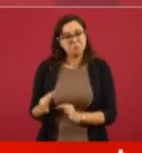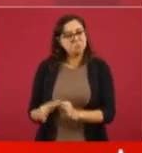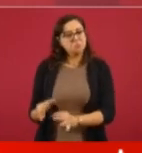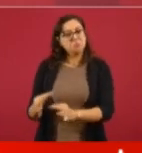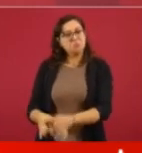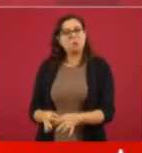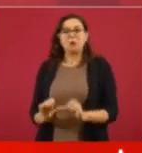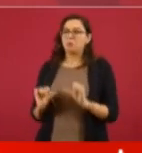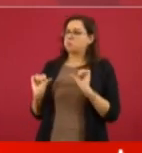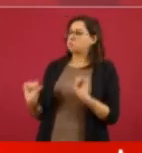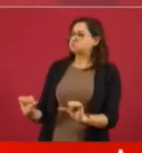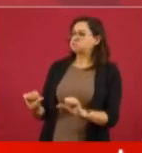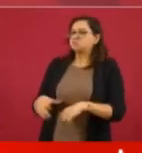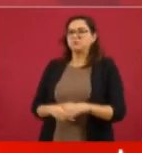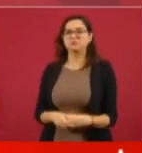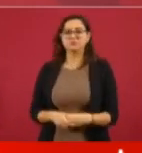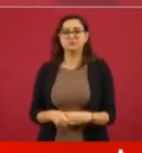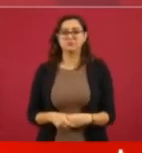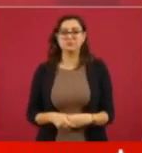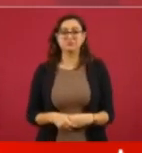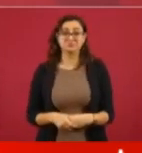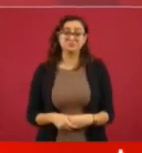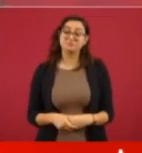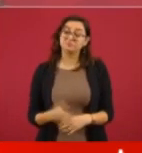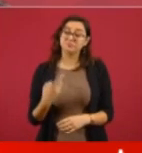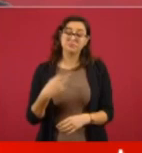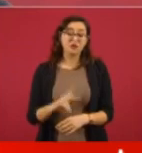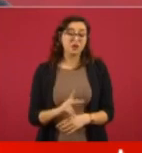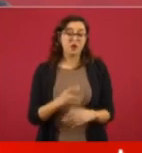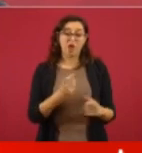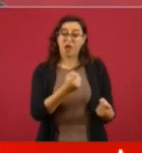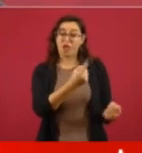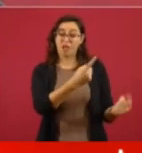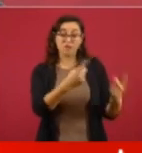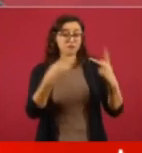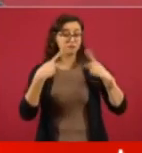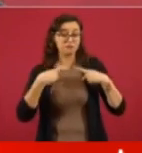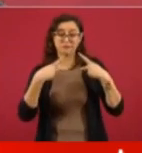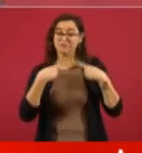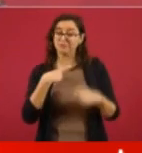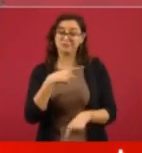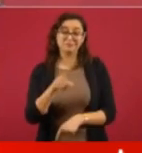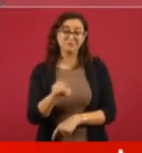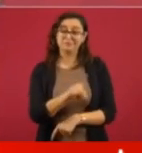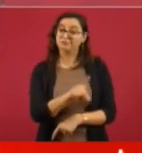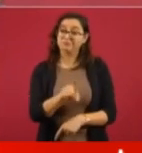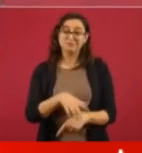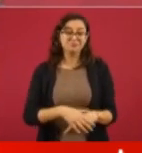que vive de lo que obtiene en la calle,